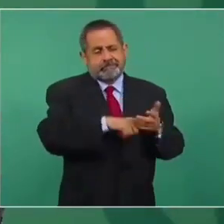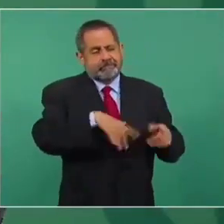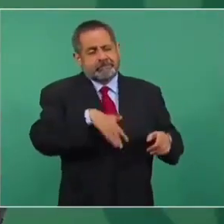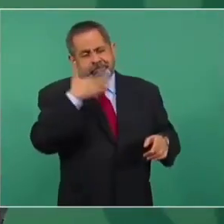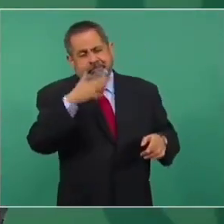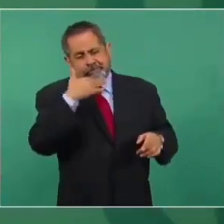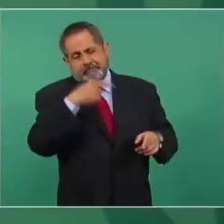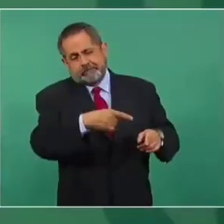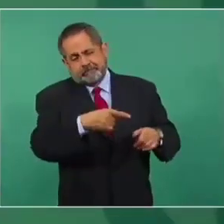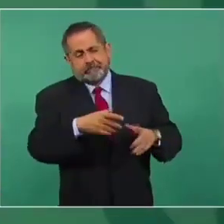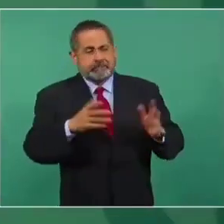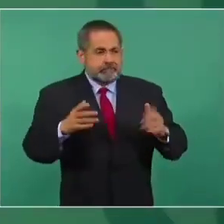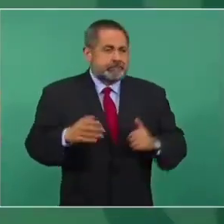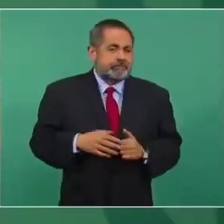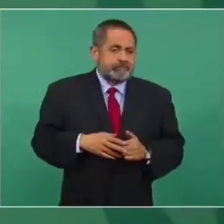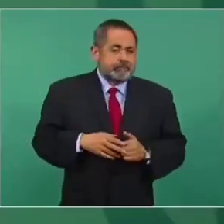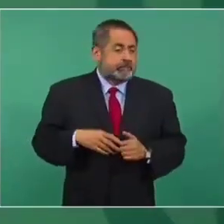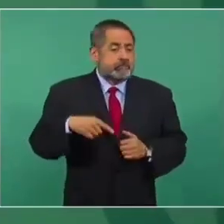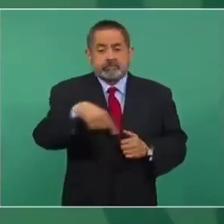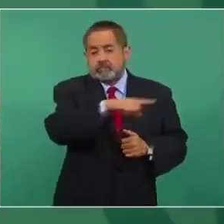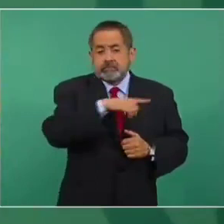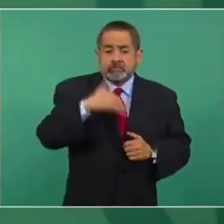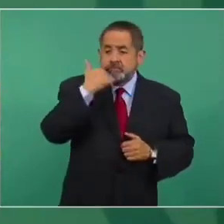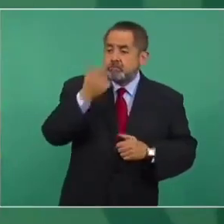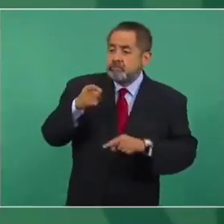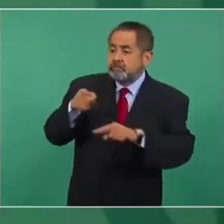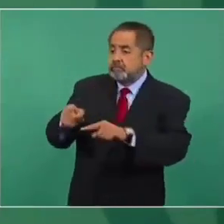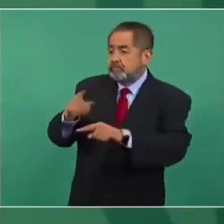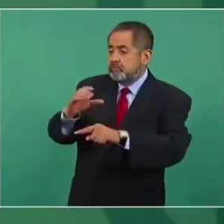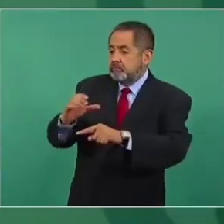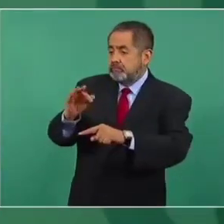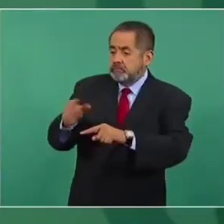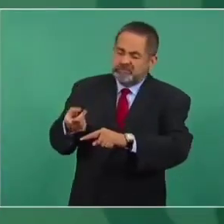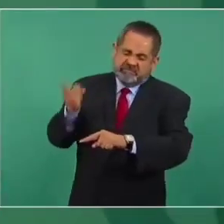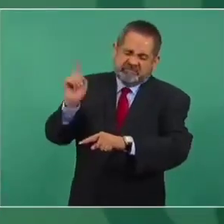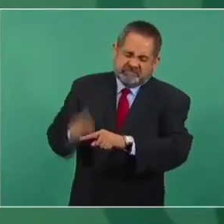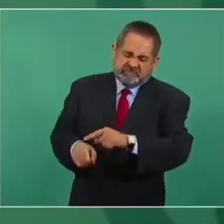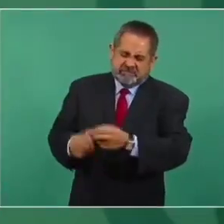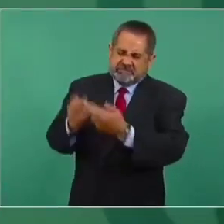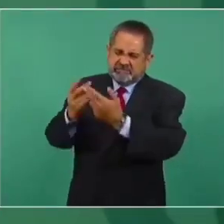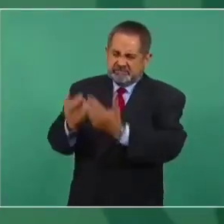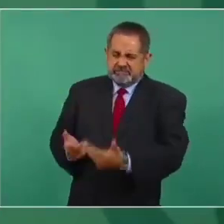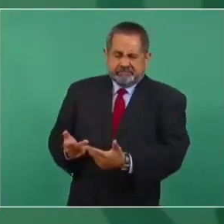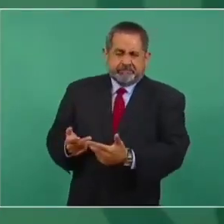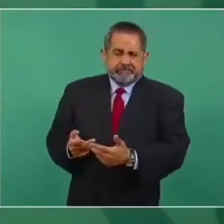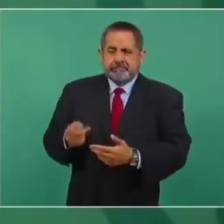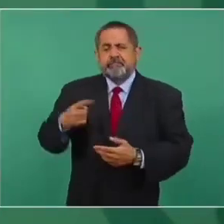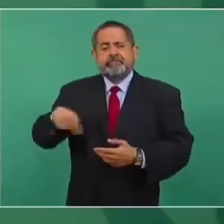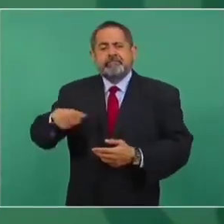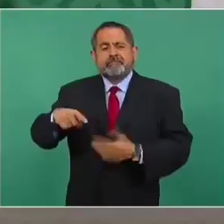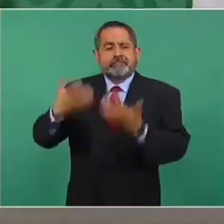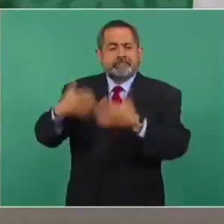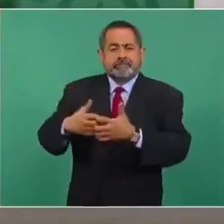era destruir las empresas públicas,